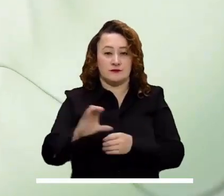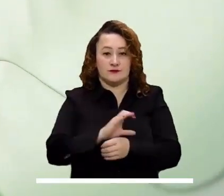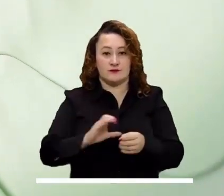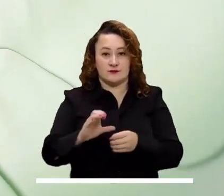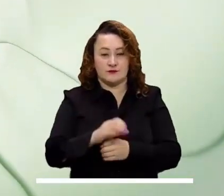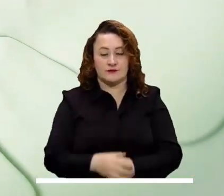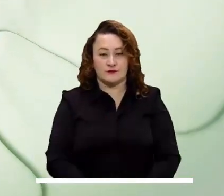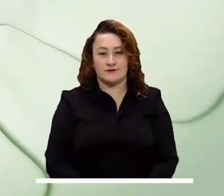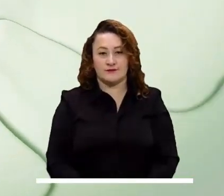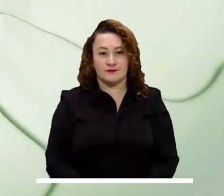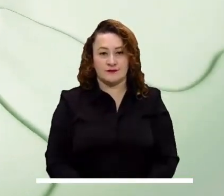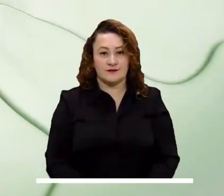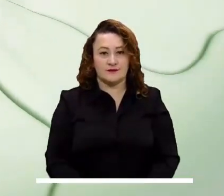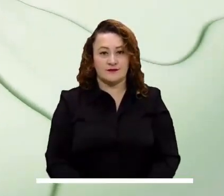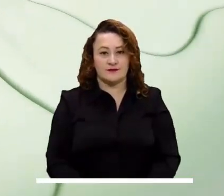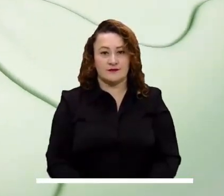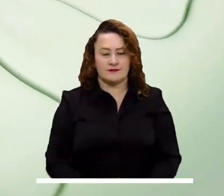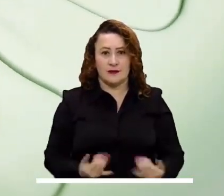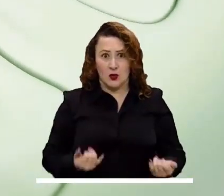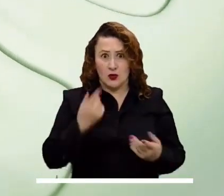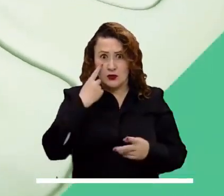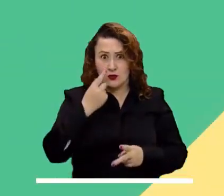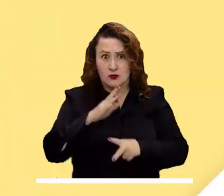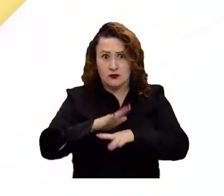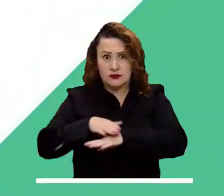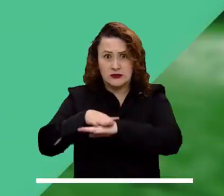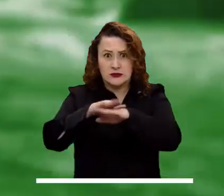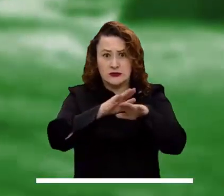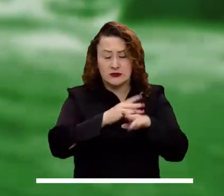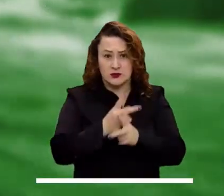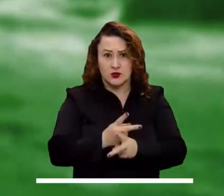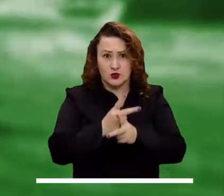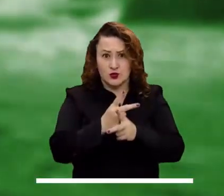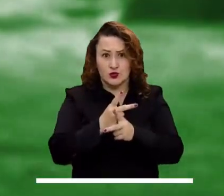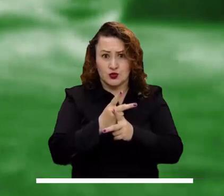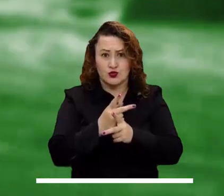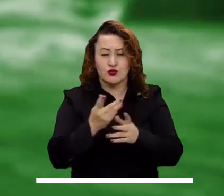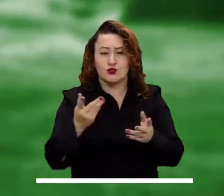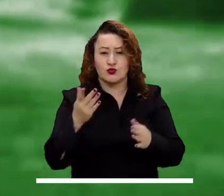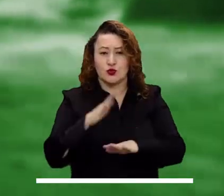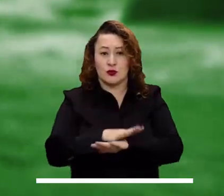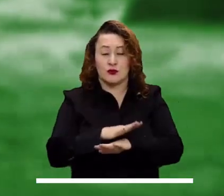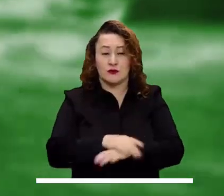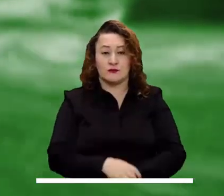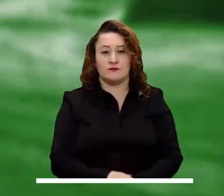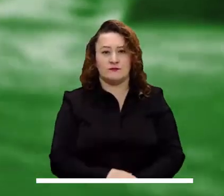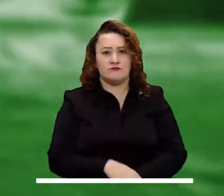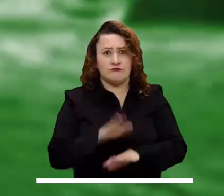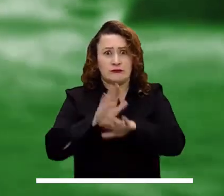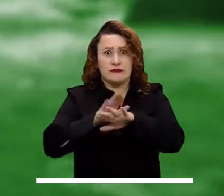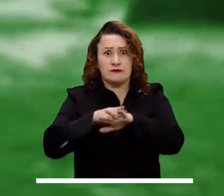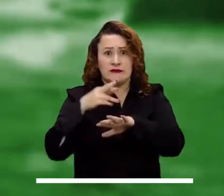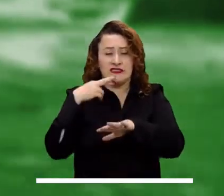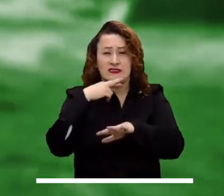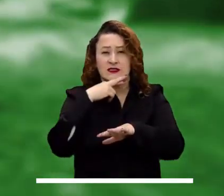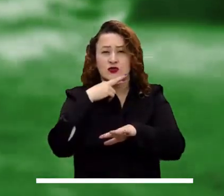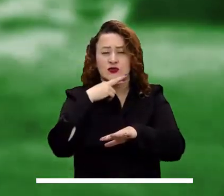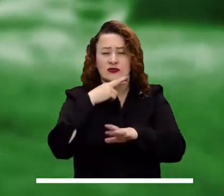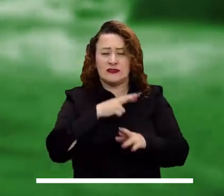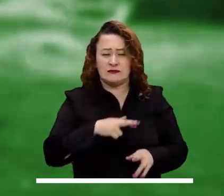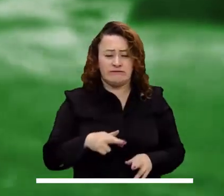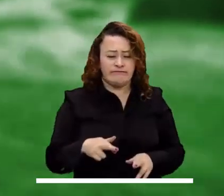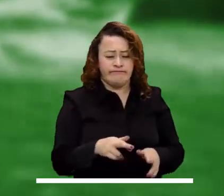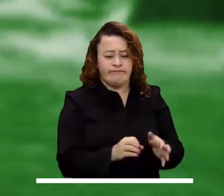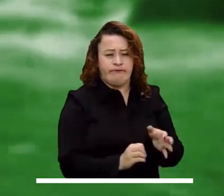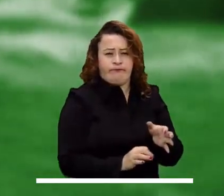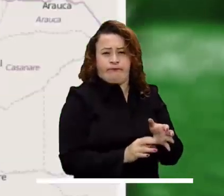sur y occidente de la ciudad. Ahora los invitamos a conocer las alertas más relevantes de la tarde. Alerta roja